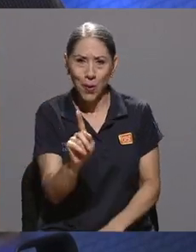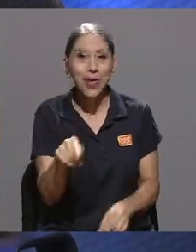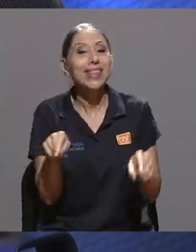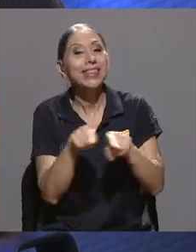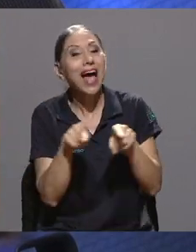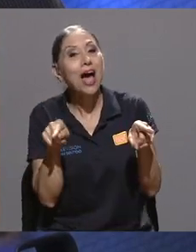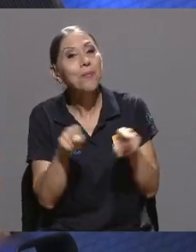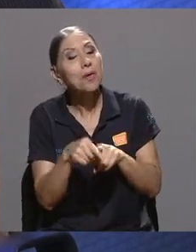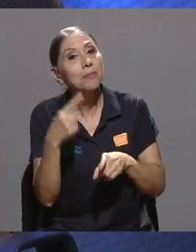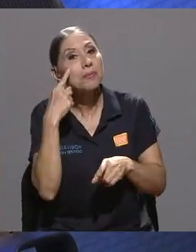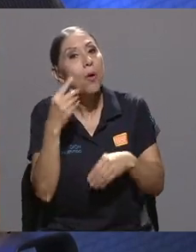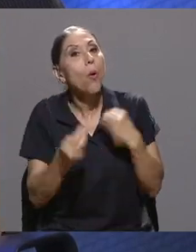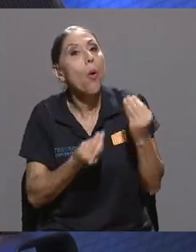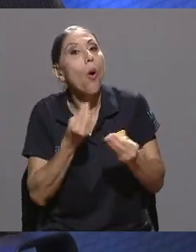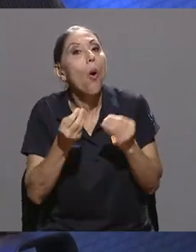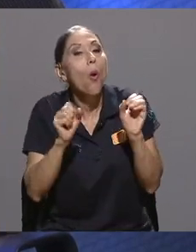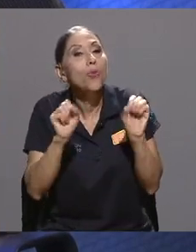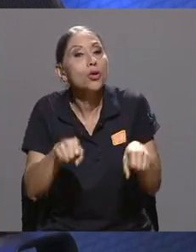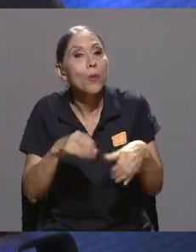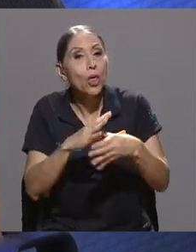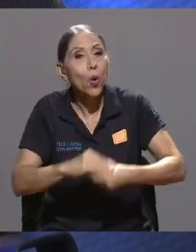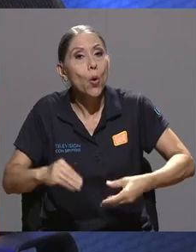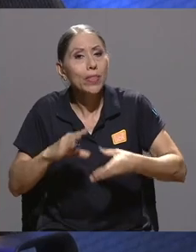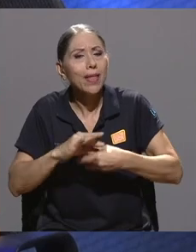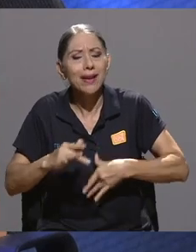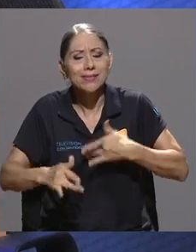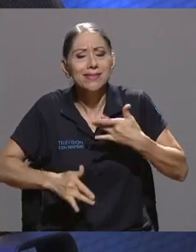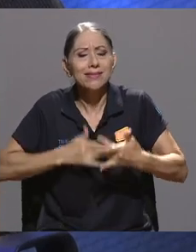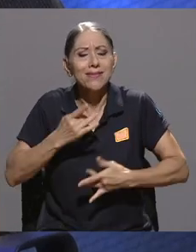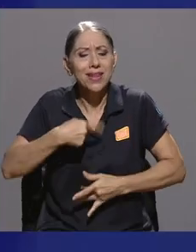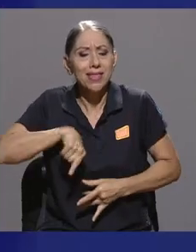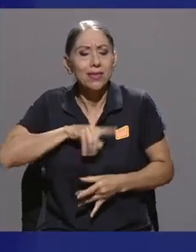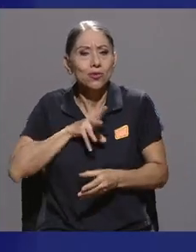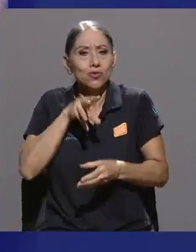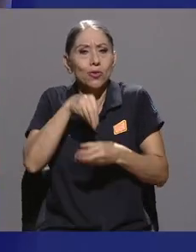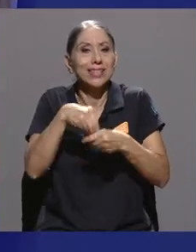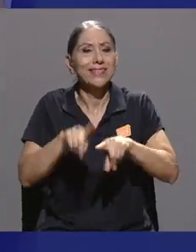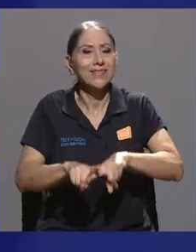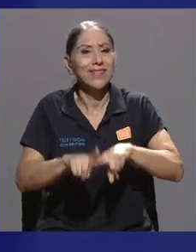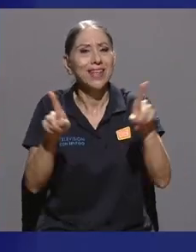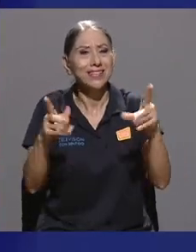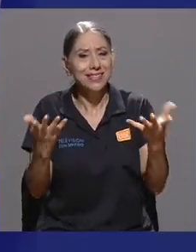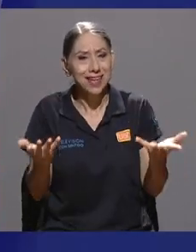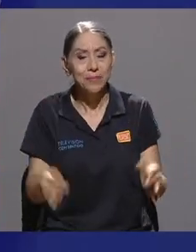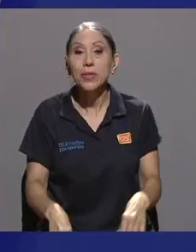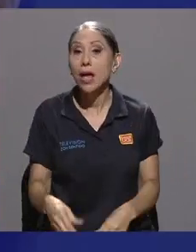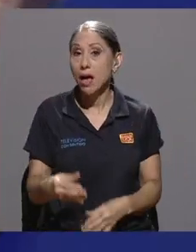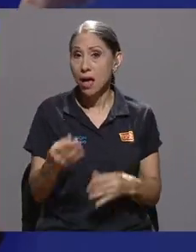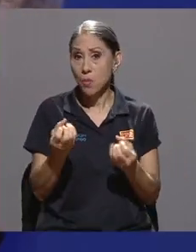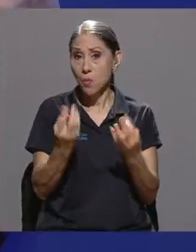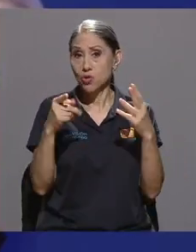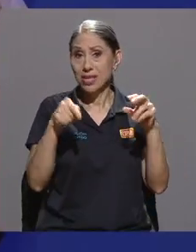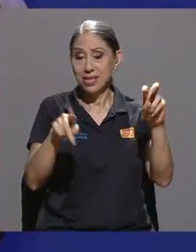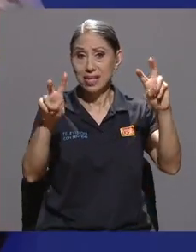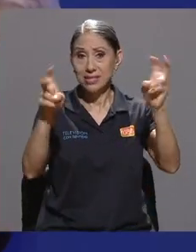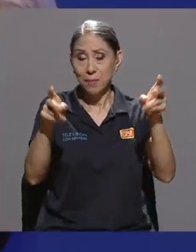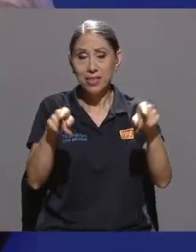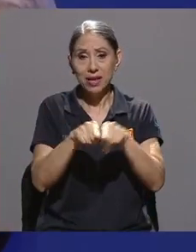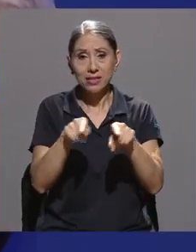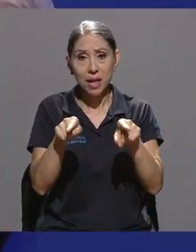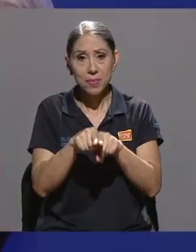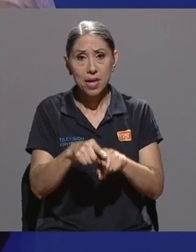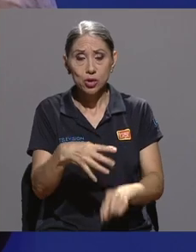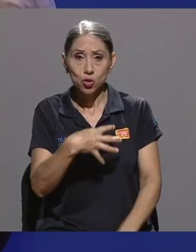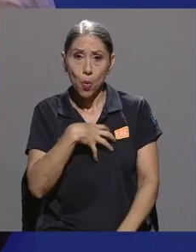sensibilidad que podamos tener y la diferencia de cómo puede ser contado, ¿no? Muy bien, y muchas de esas temáticas también, Erick, son propias de